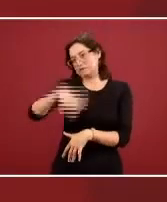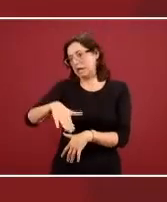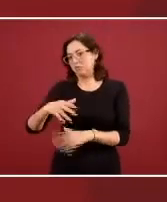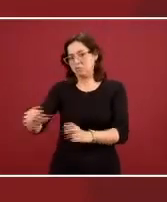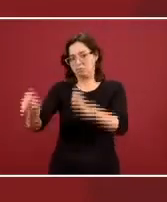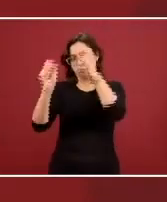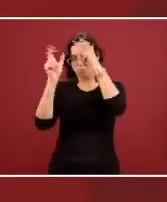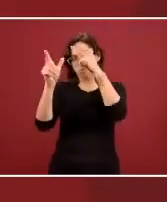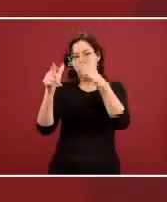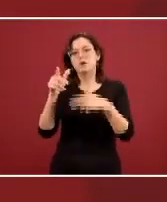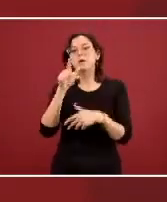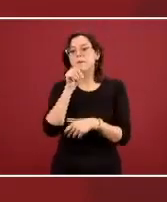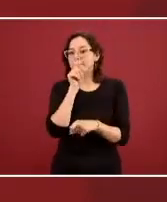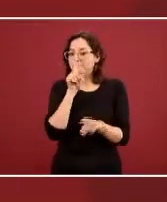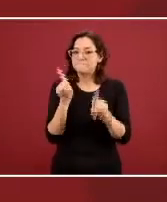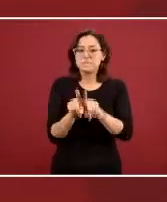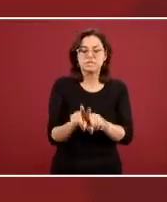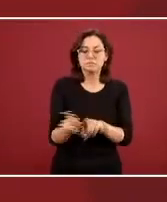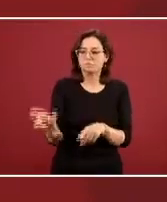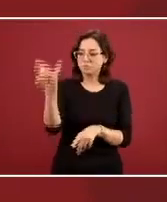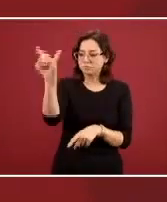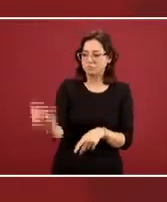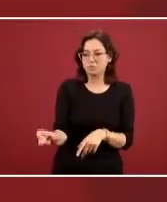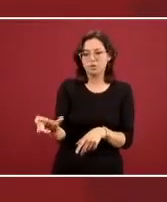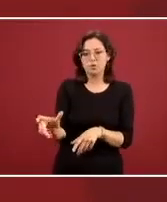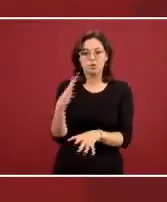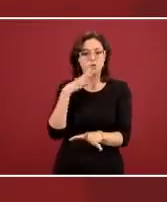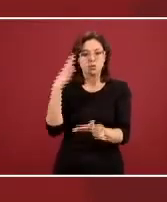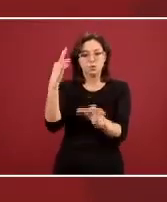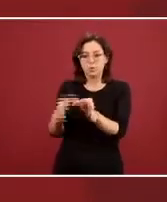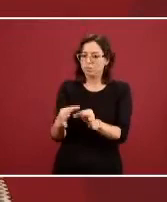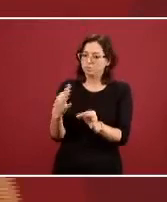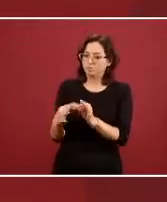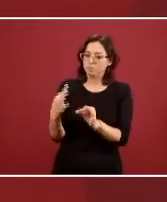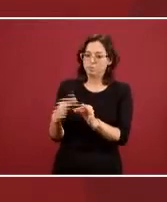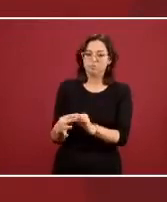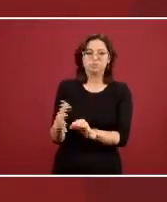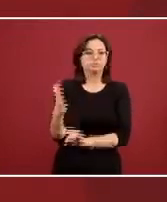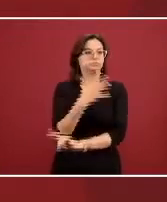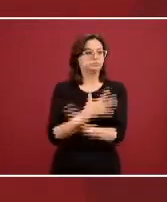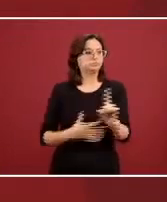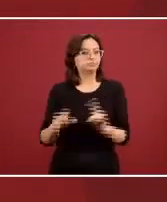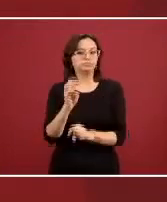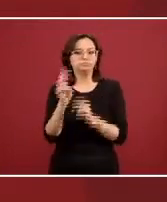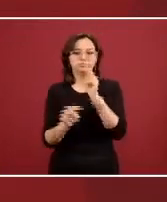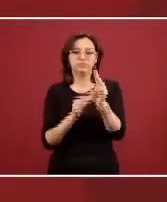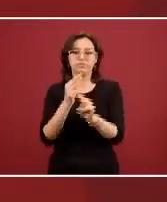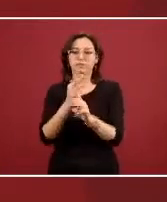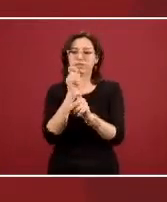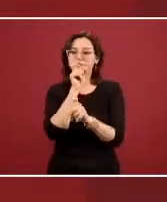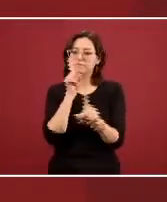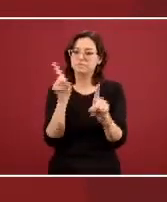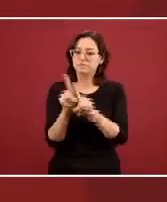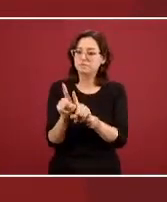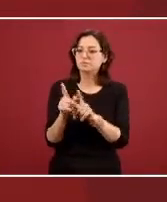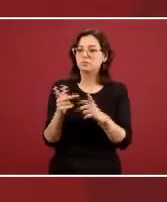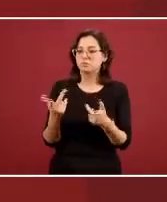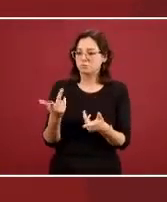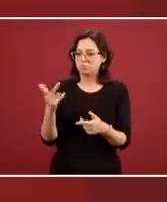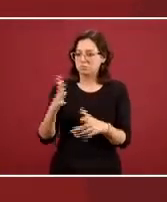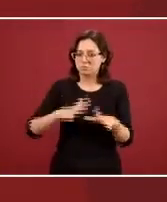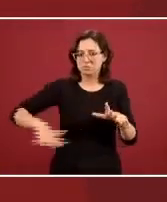además es una persona enteramente responsable no solamente con el ecosistema sino en sus convicciones sociales